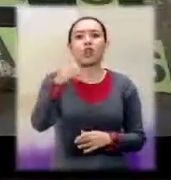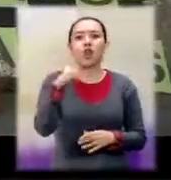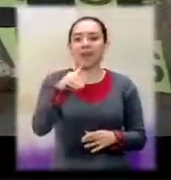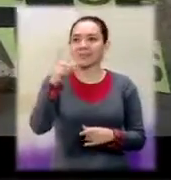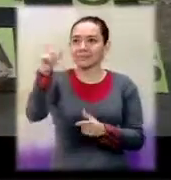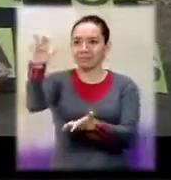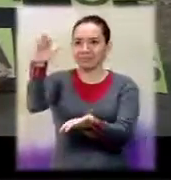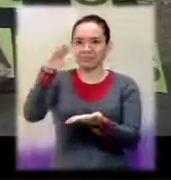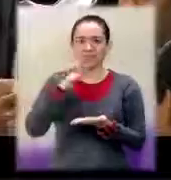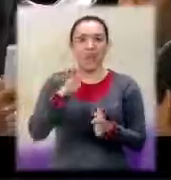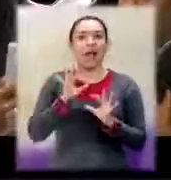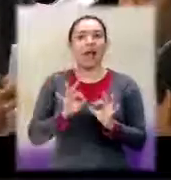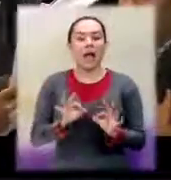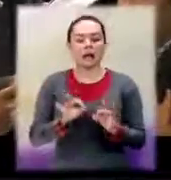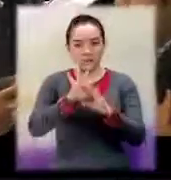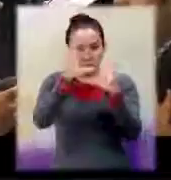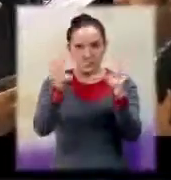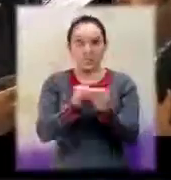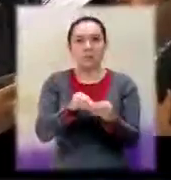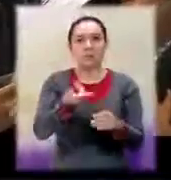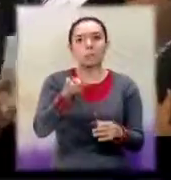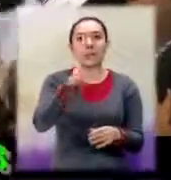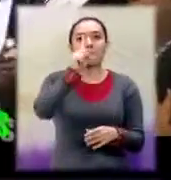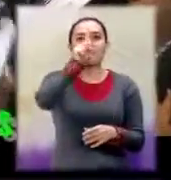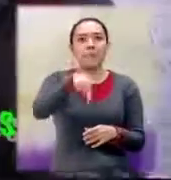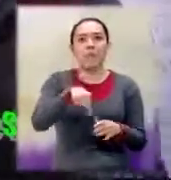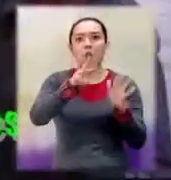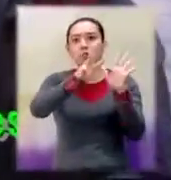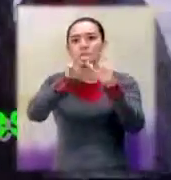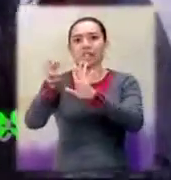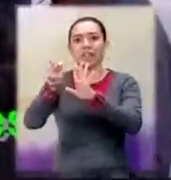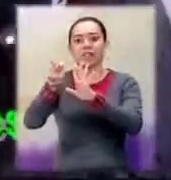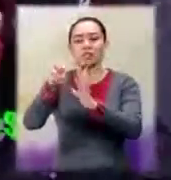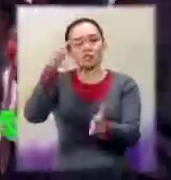Que vienen siendo 1.800 millones de quetzales.